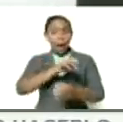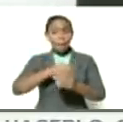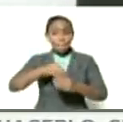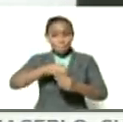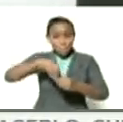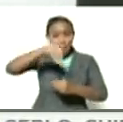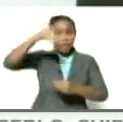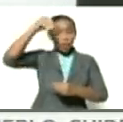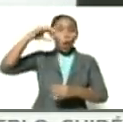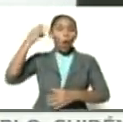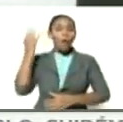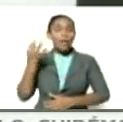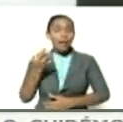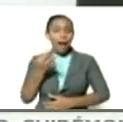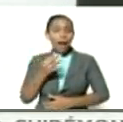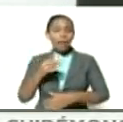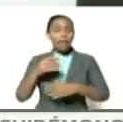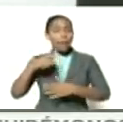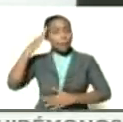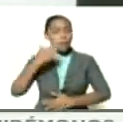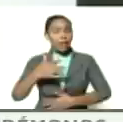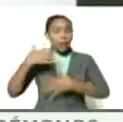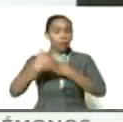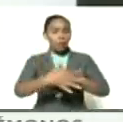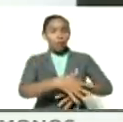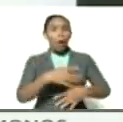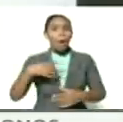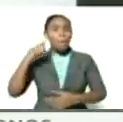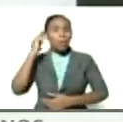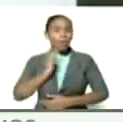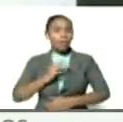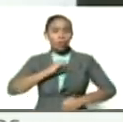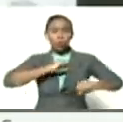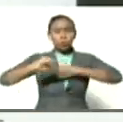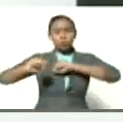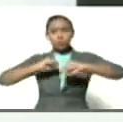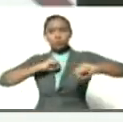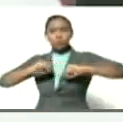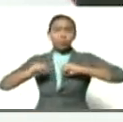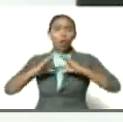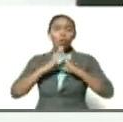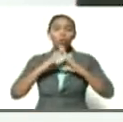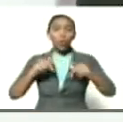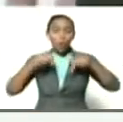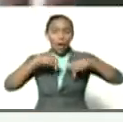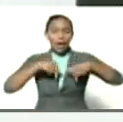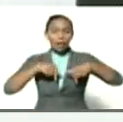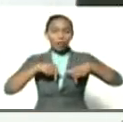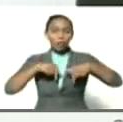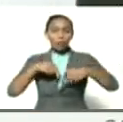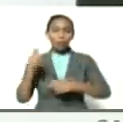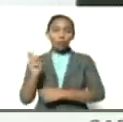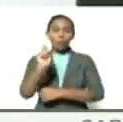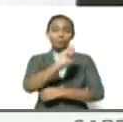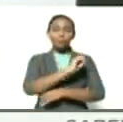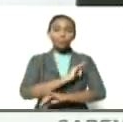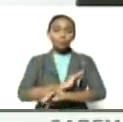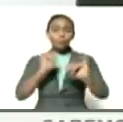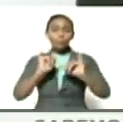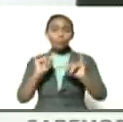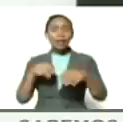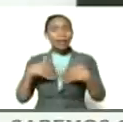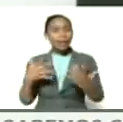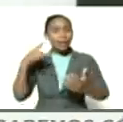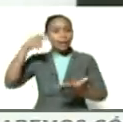original del ejército bolivariano, el ejército que se movió durante todos estos meses para concluir en